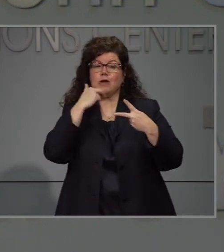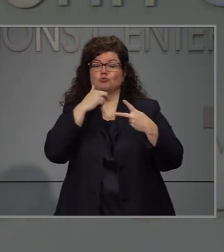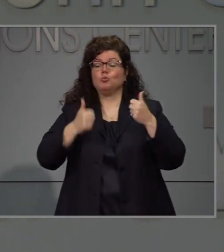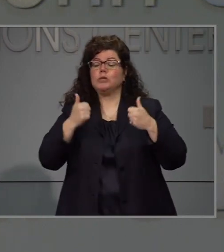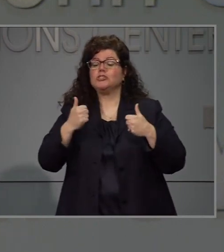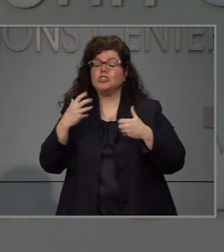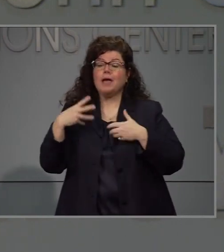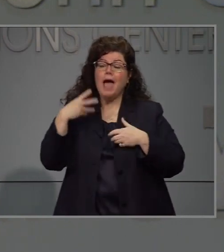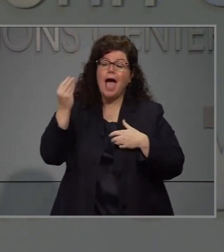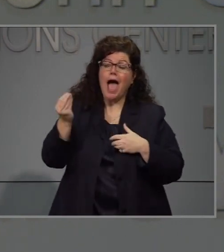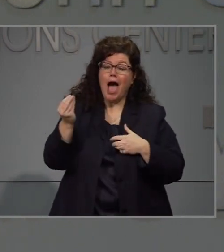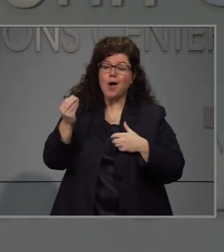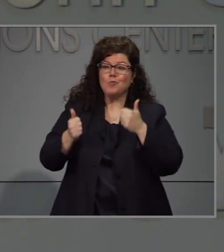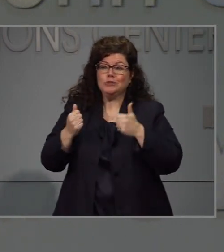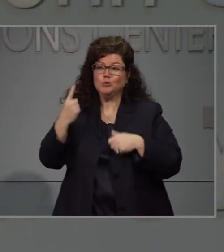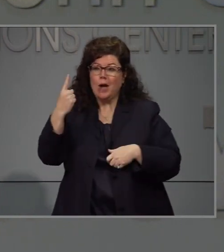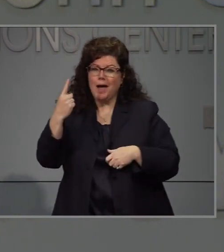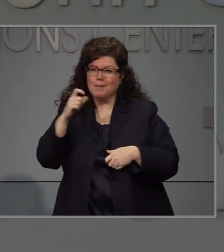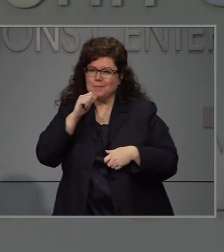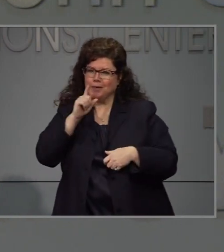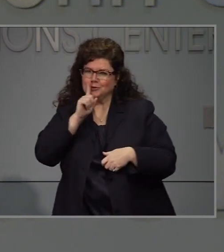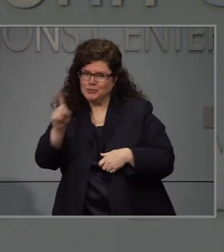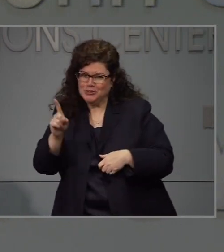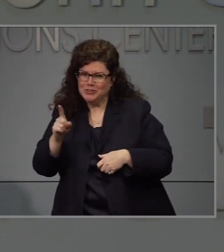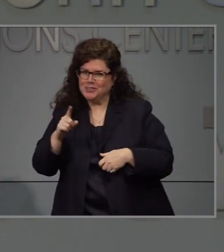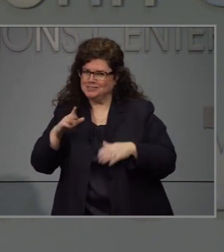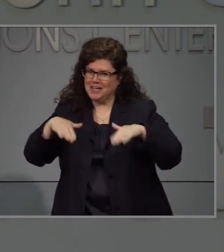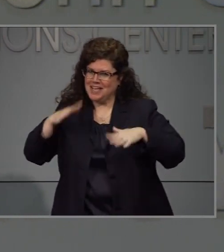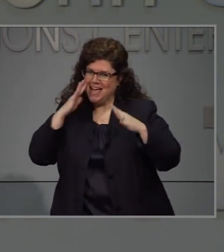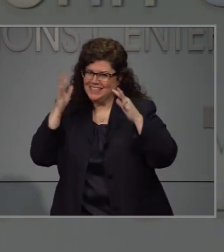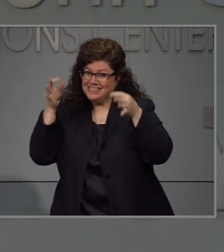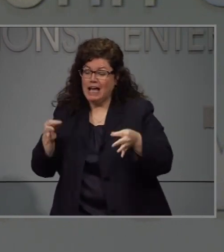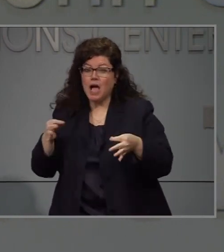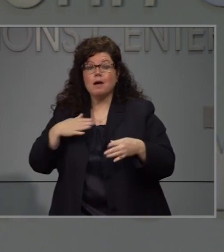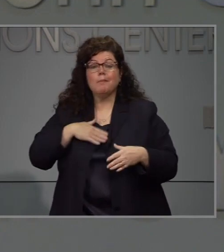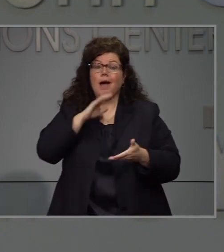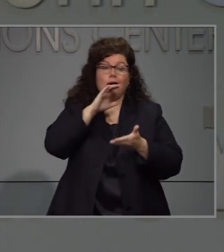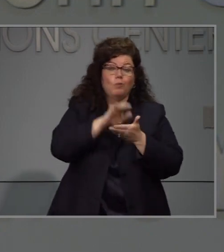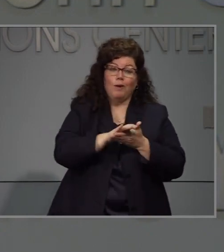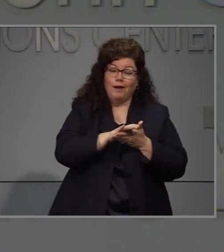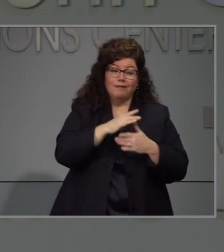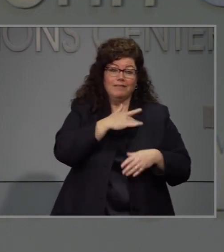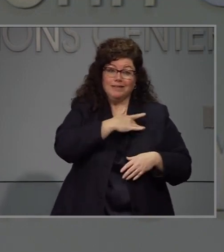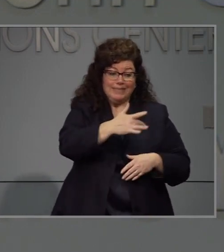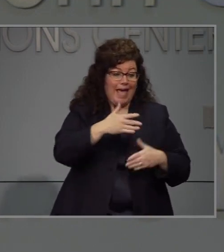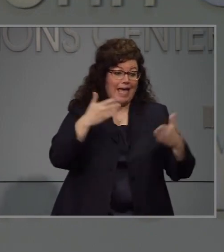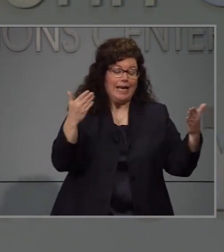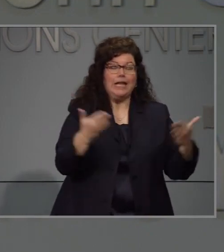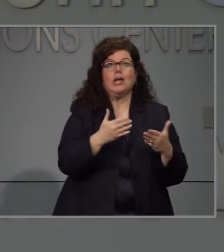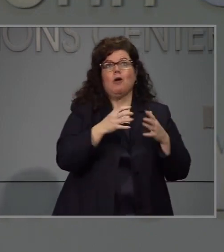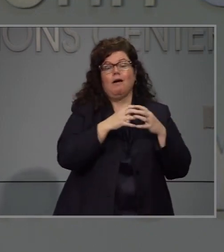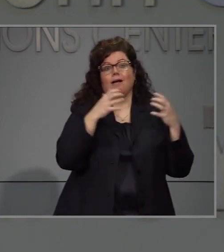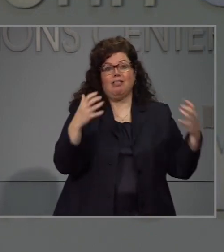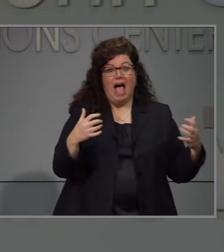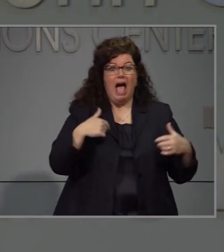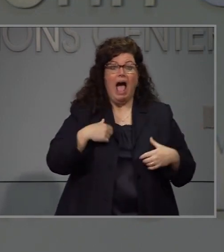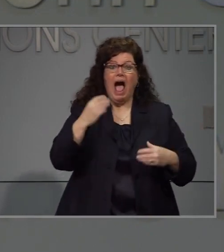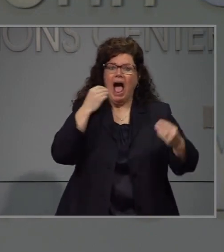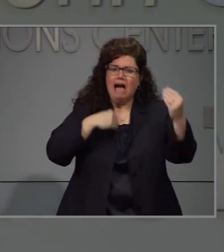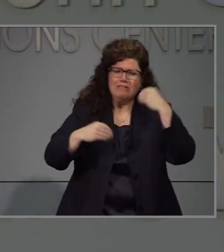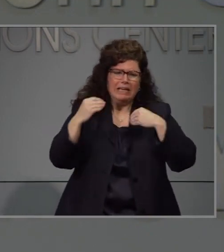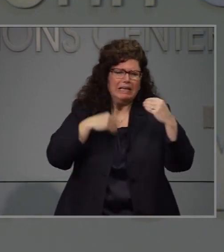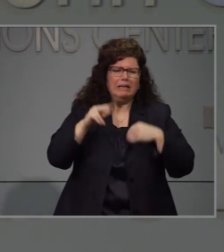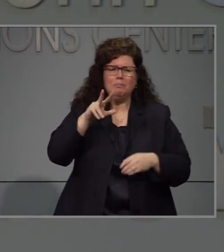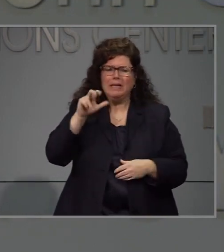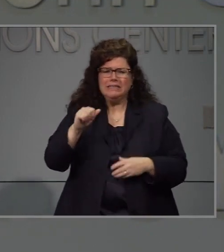a qué restaurante vamos a ir en sí hoy no si en la residencia ejecutiva en el centro de personas de emergencia he